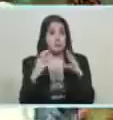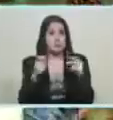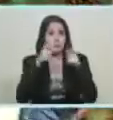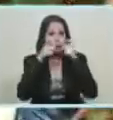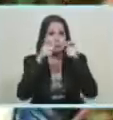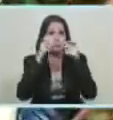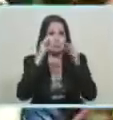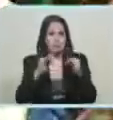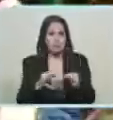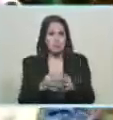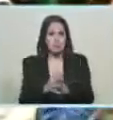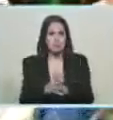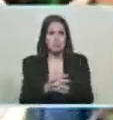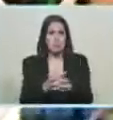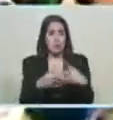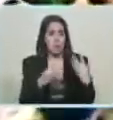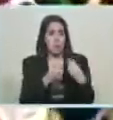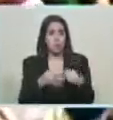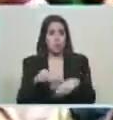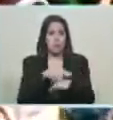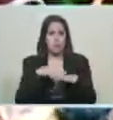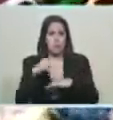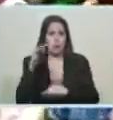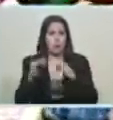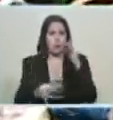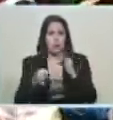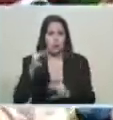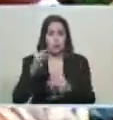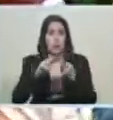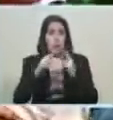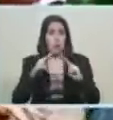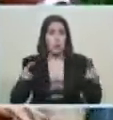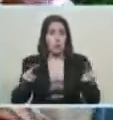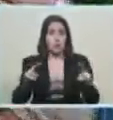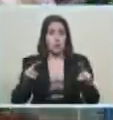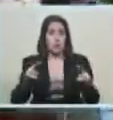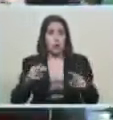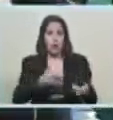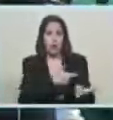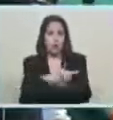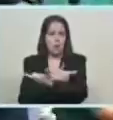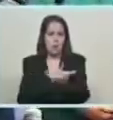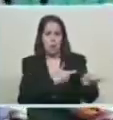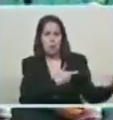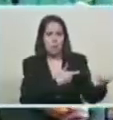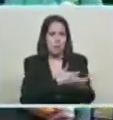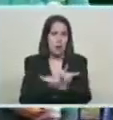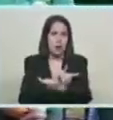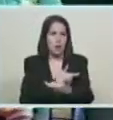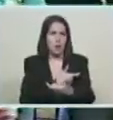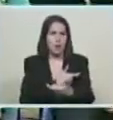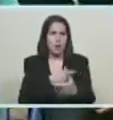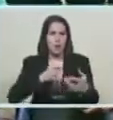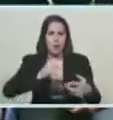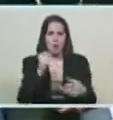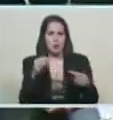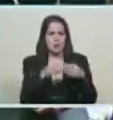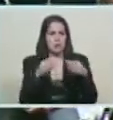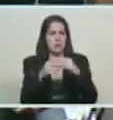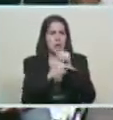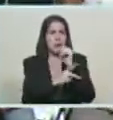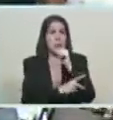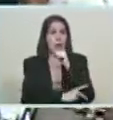seguridad que estamos articulando con el Ministerio de Interior, Justicia y Paz, protección civil, bomberos, imparques, todos los equipos de prevención